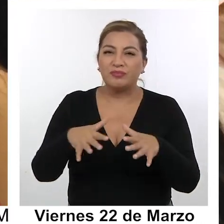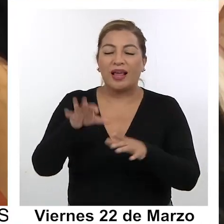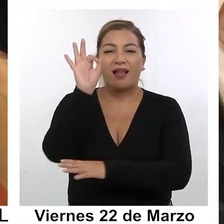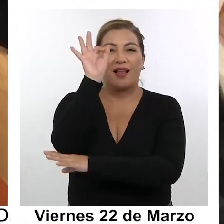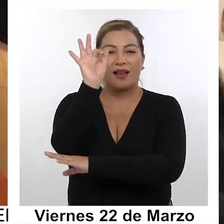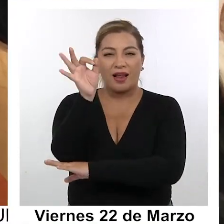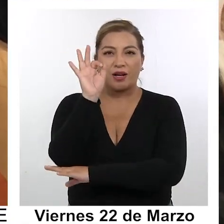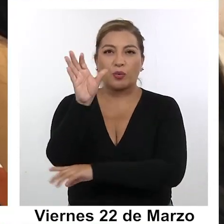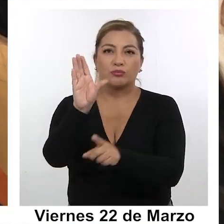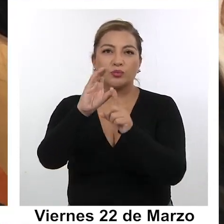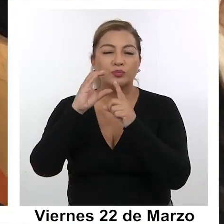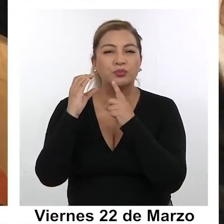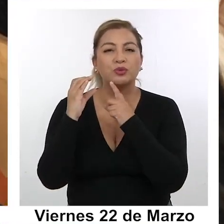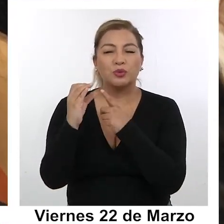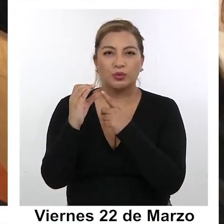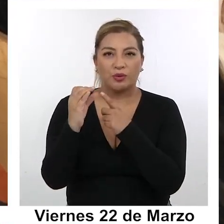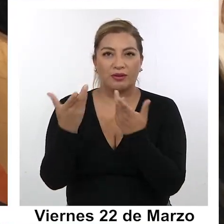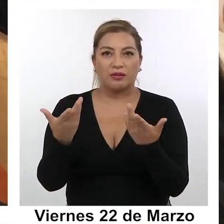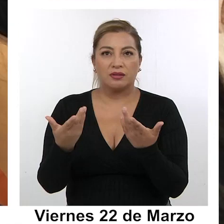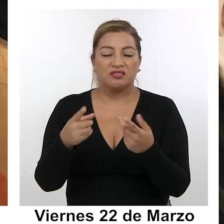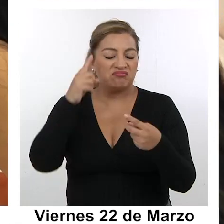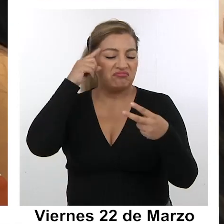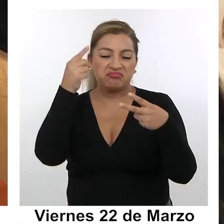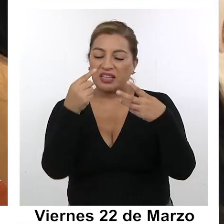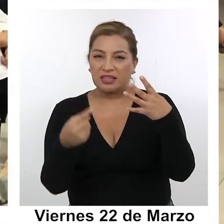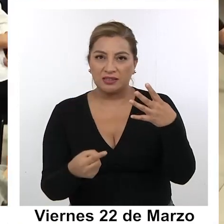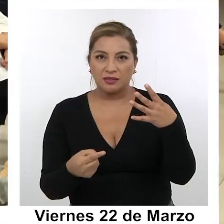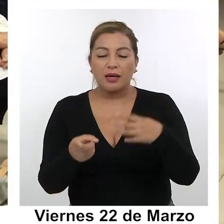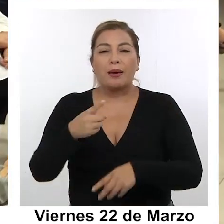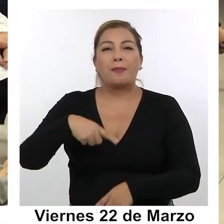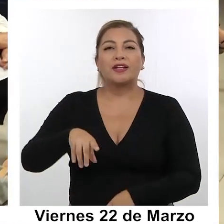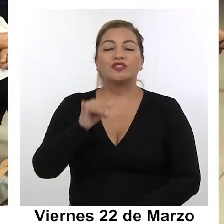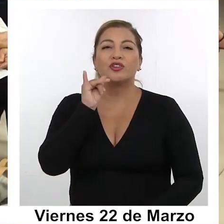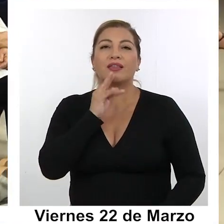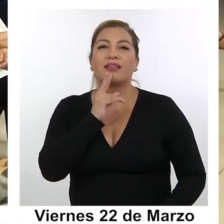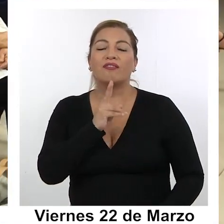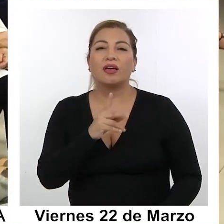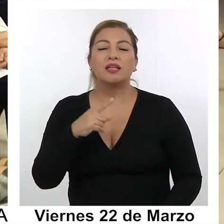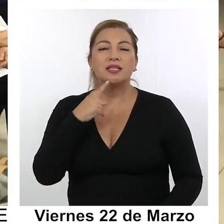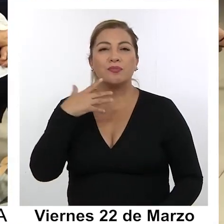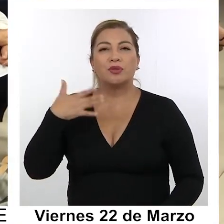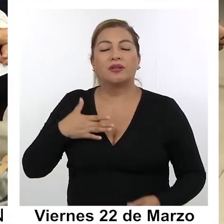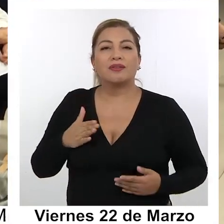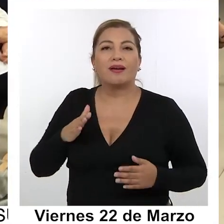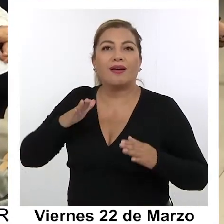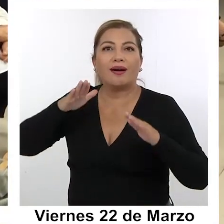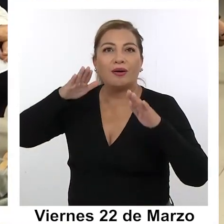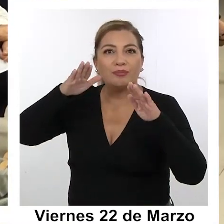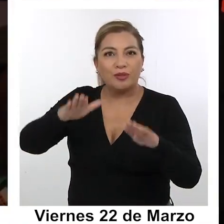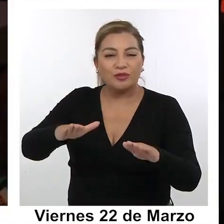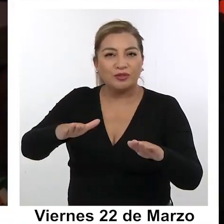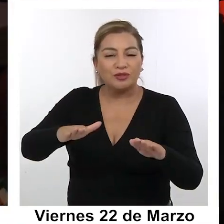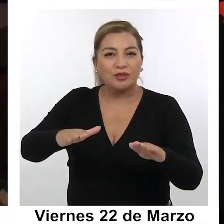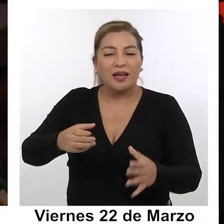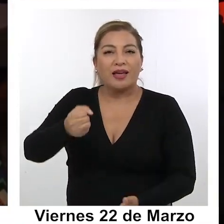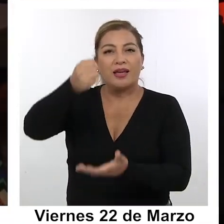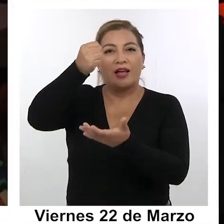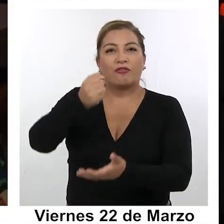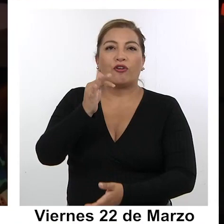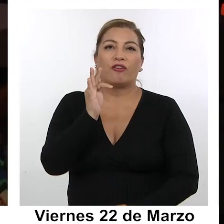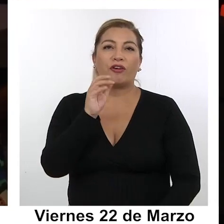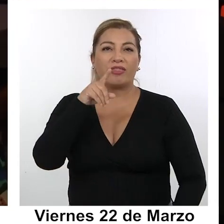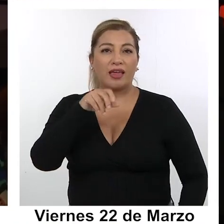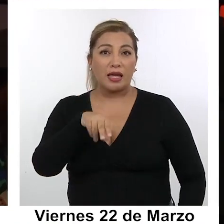reuniones culturales y qué sé yo. Para nosotros también el aporte este del fondo del